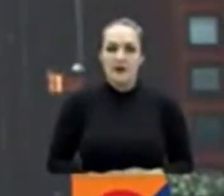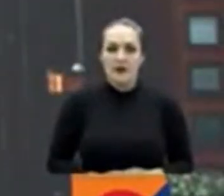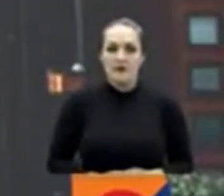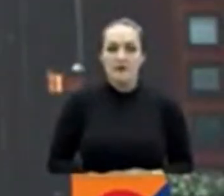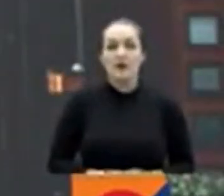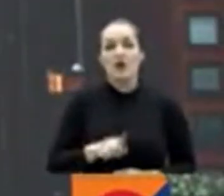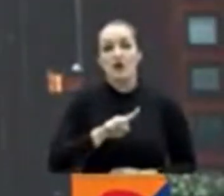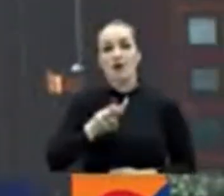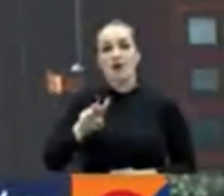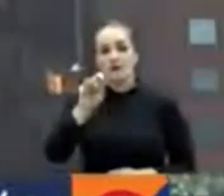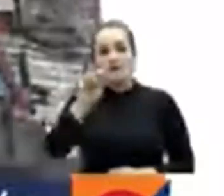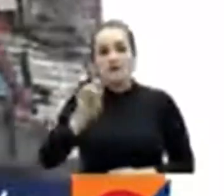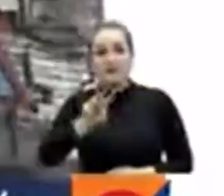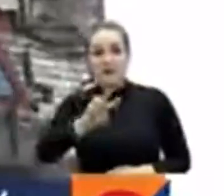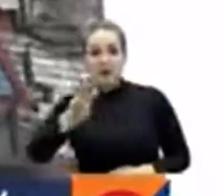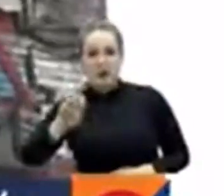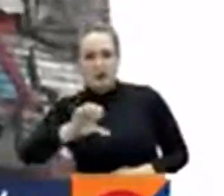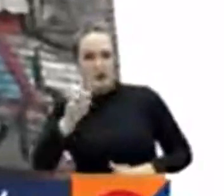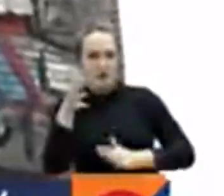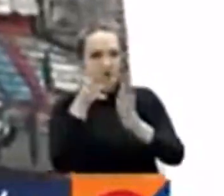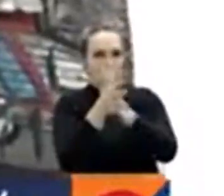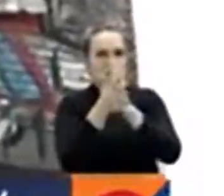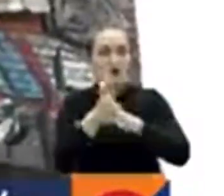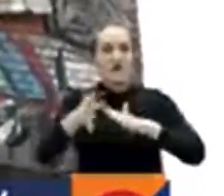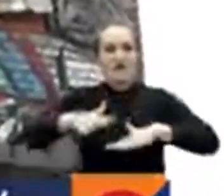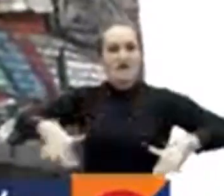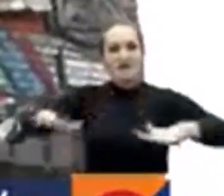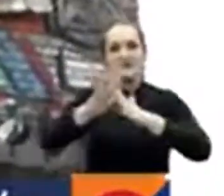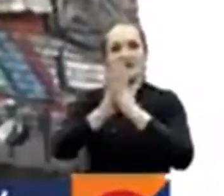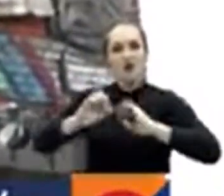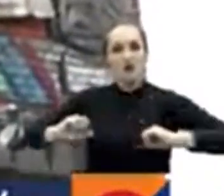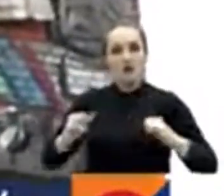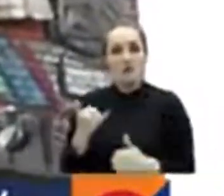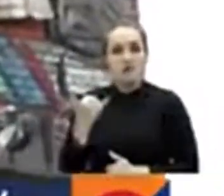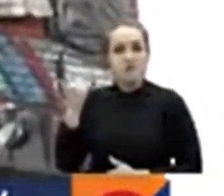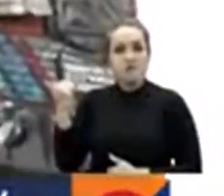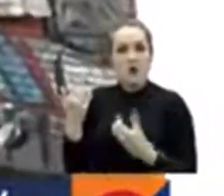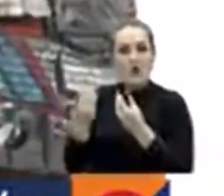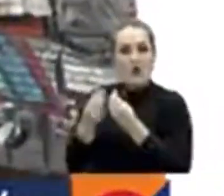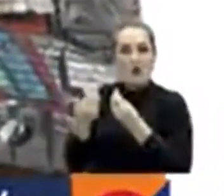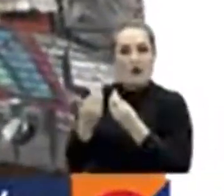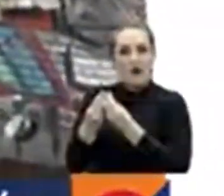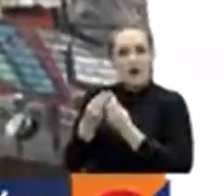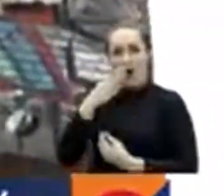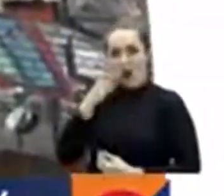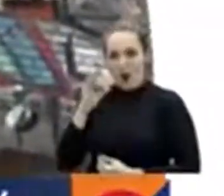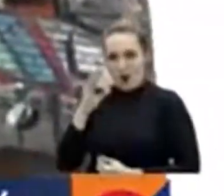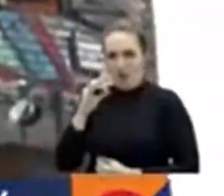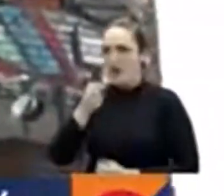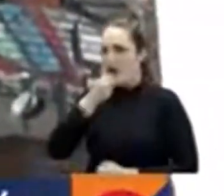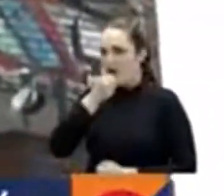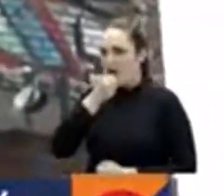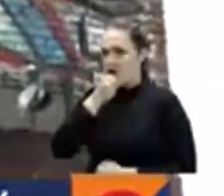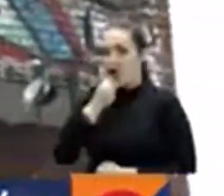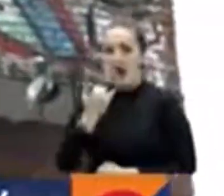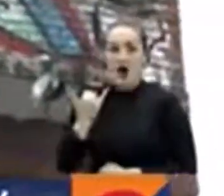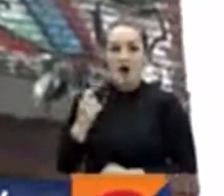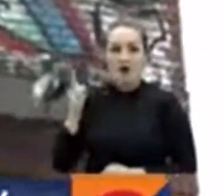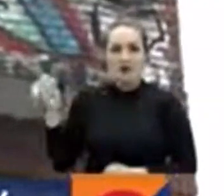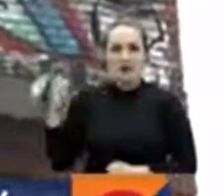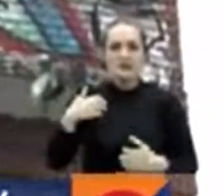.28 minutos y hasta ahora volvemos al centro de Bogotá donde se encuentra nuestro compañero Edwin Suá porque hay una